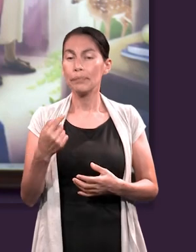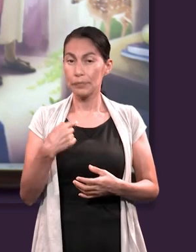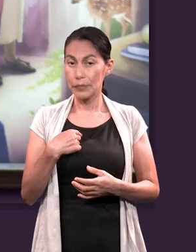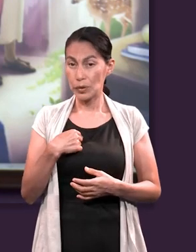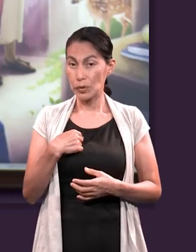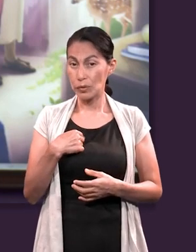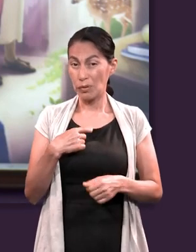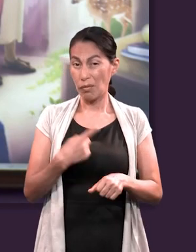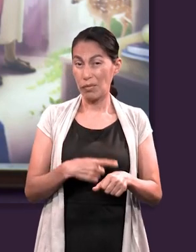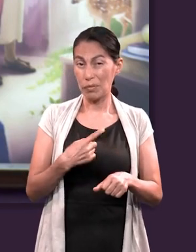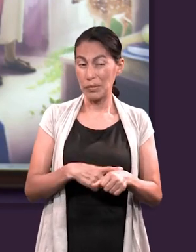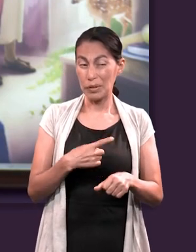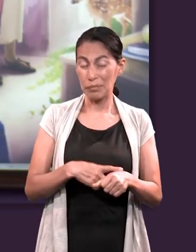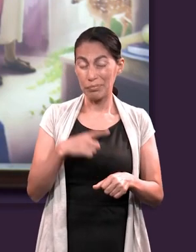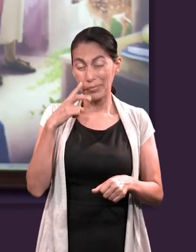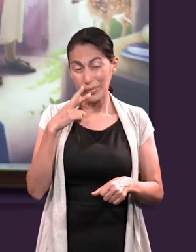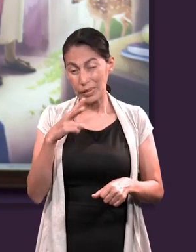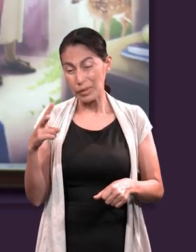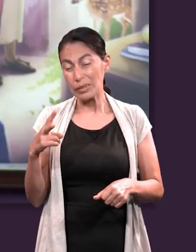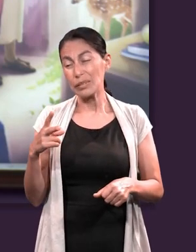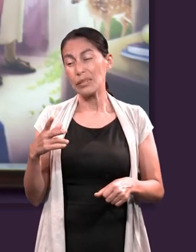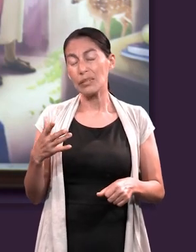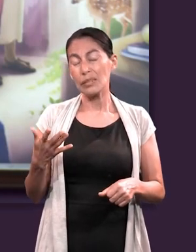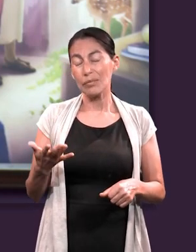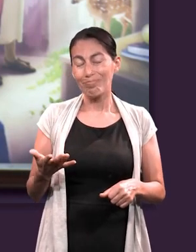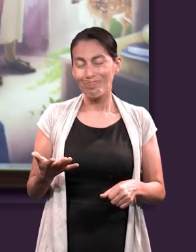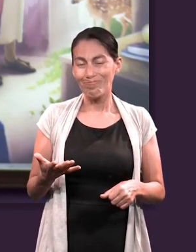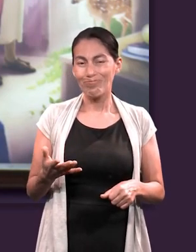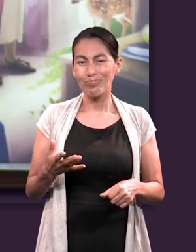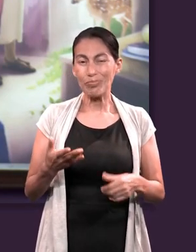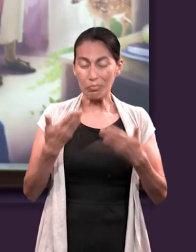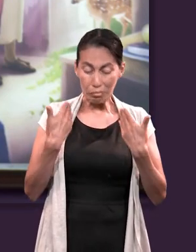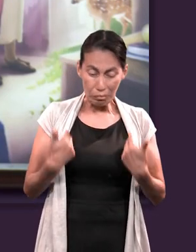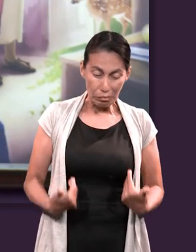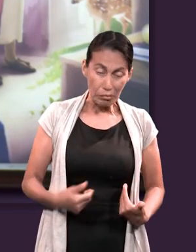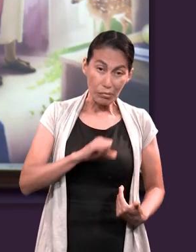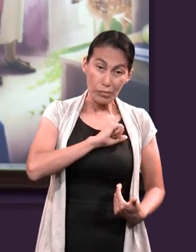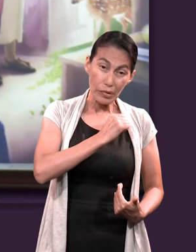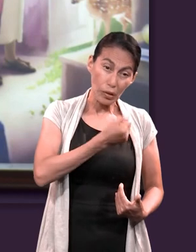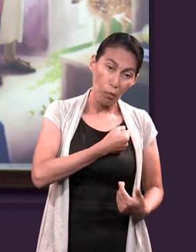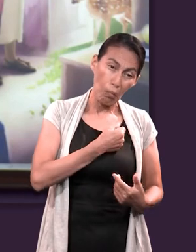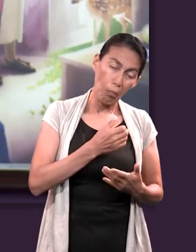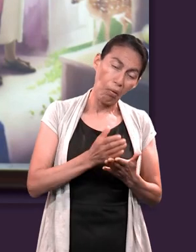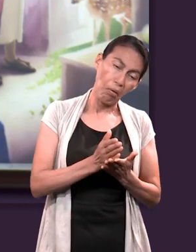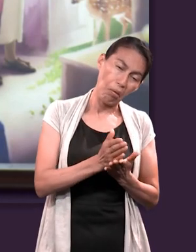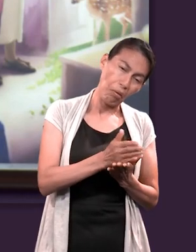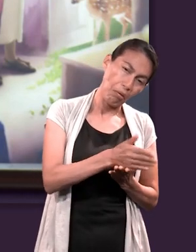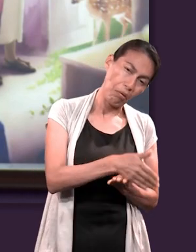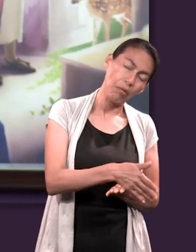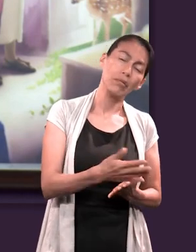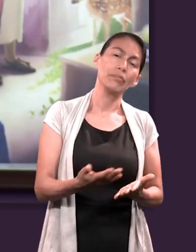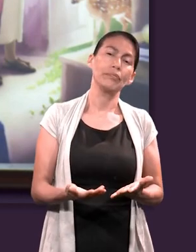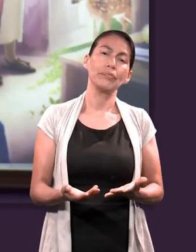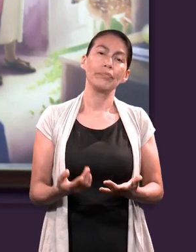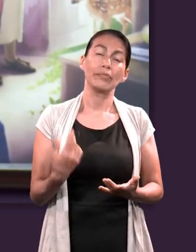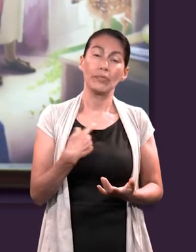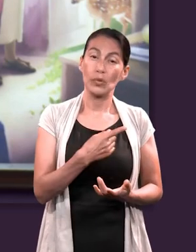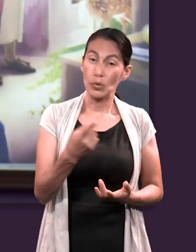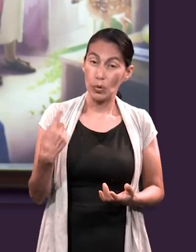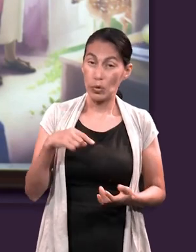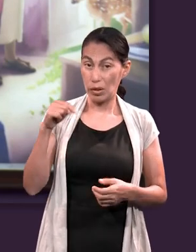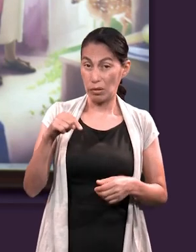de las consecuencias que más resiento es la enfermedad, la decadencia del cuerpo humano